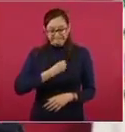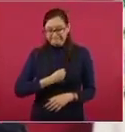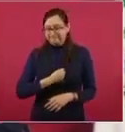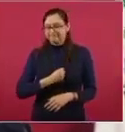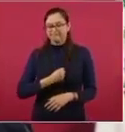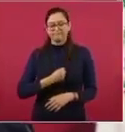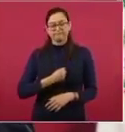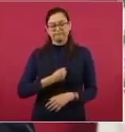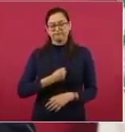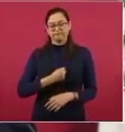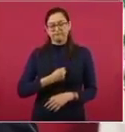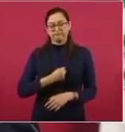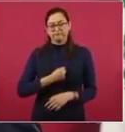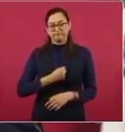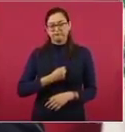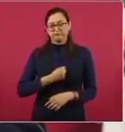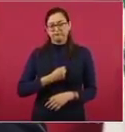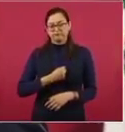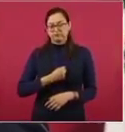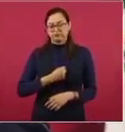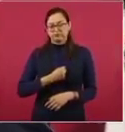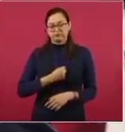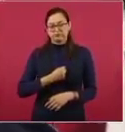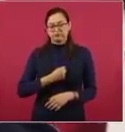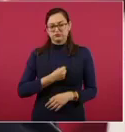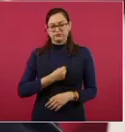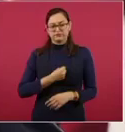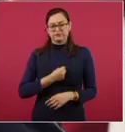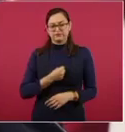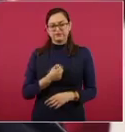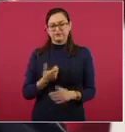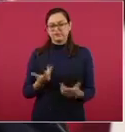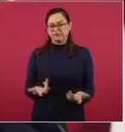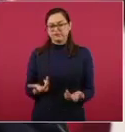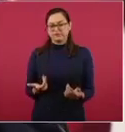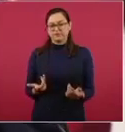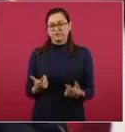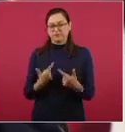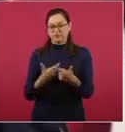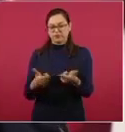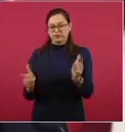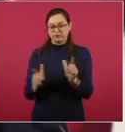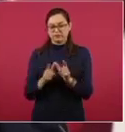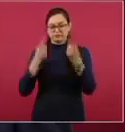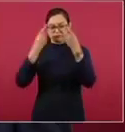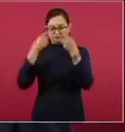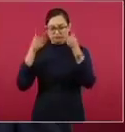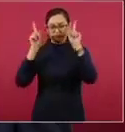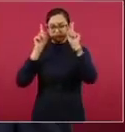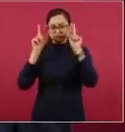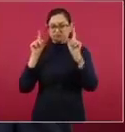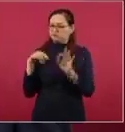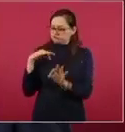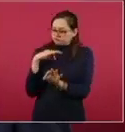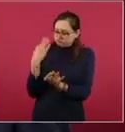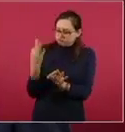este grupo de marinos, en cumplimiento de su deber